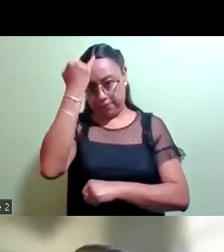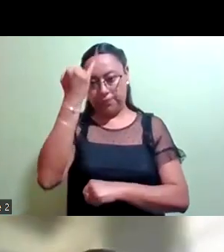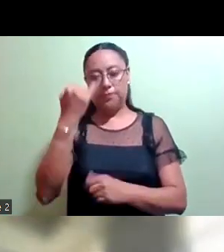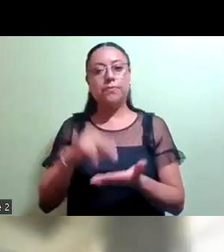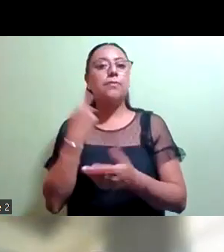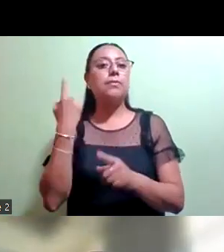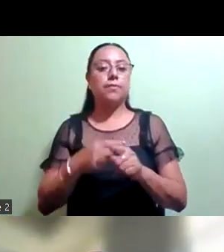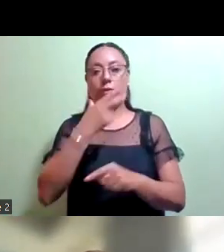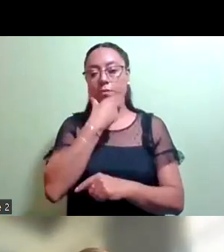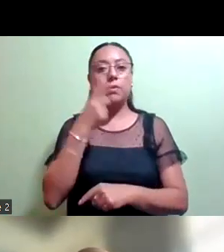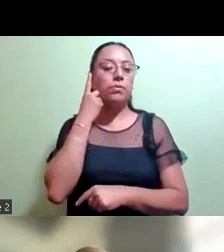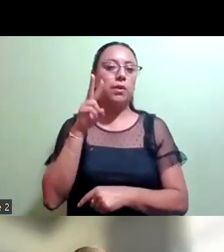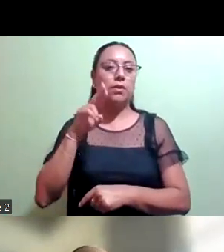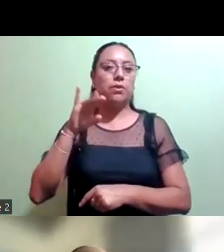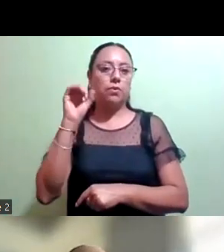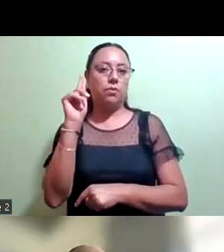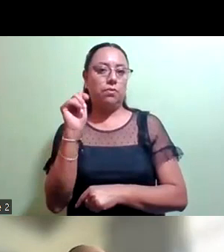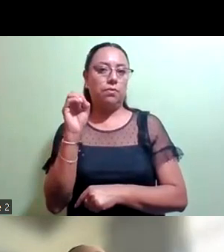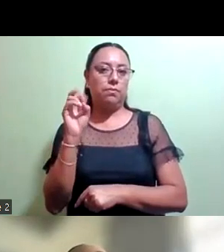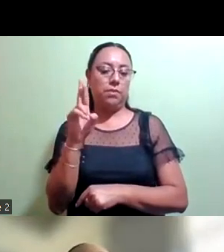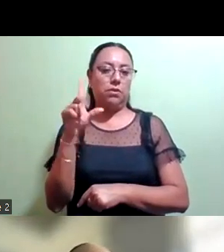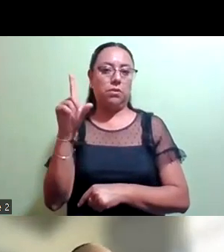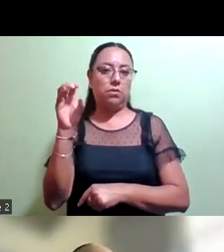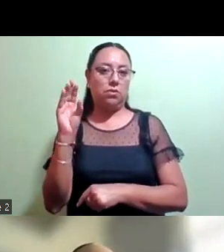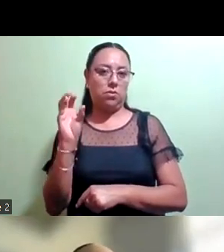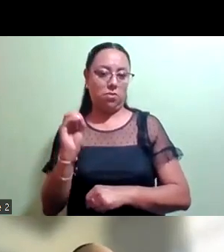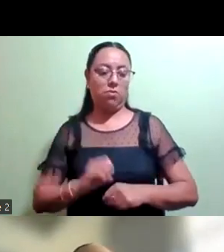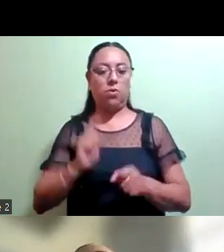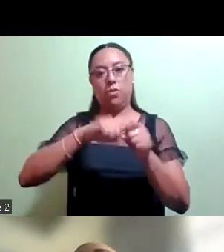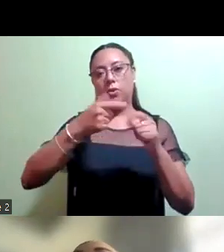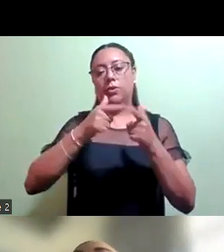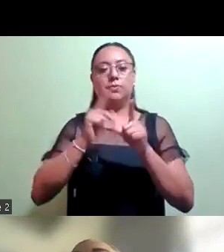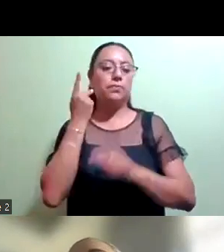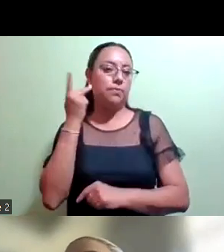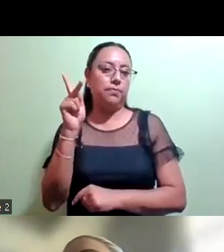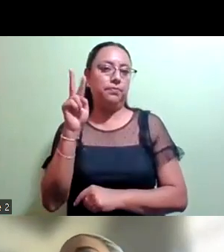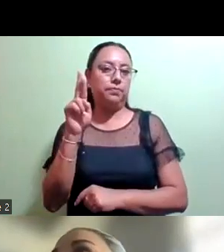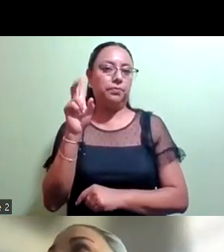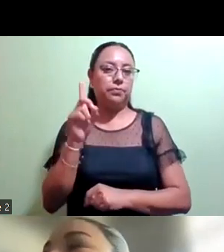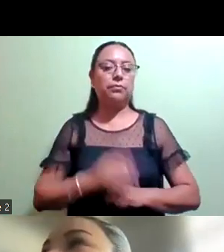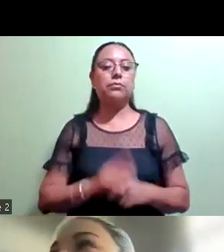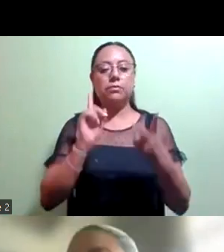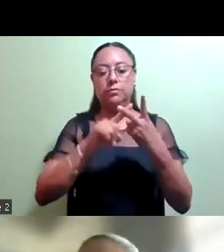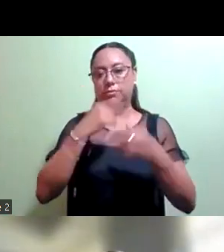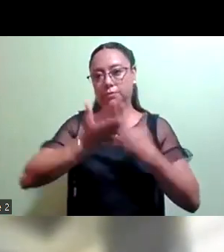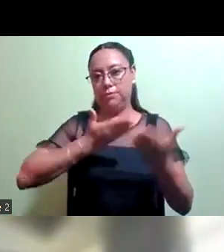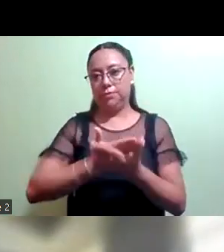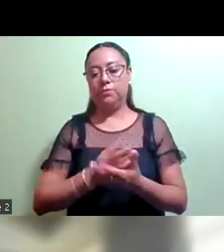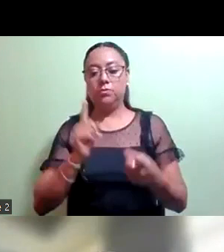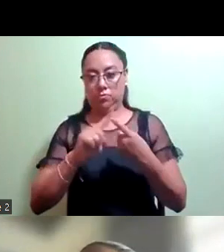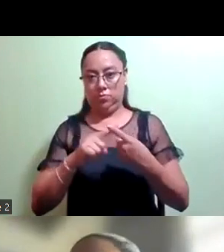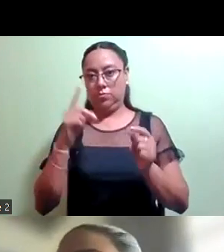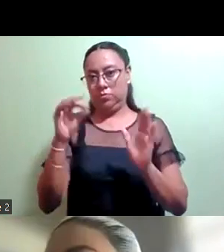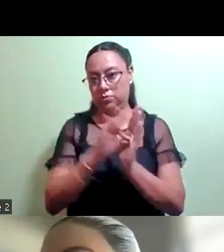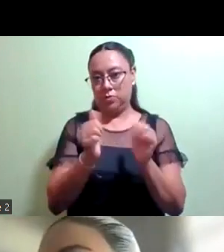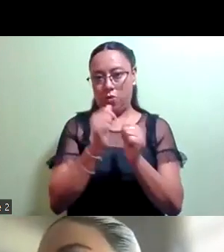club parlamentario del Partido de la Revolución Democrática. Dos proposiciones. La primera, con punto de acuerdo de urgente y